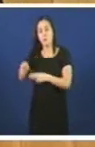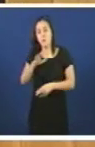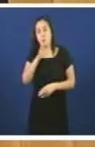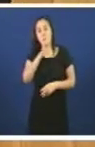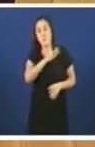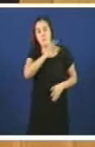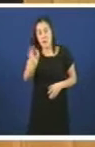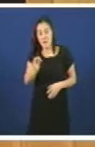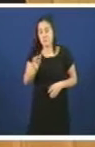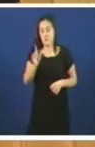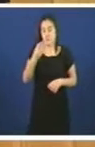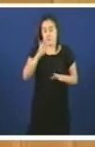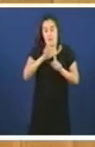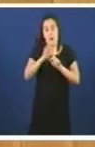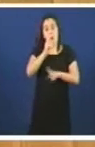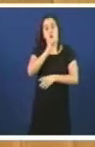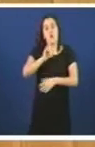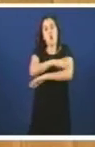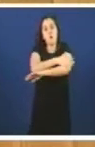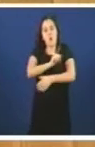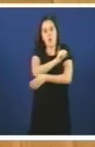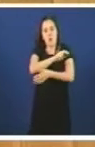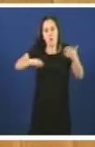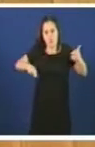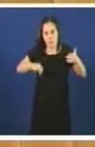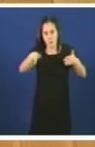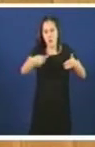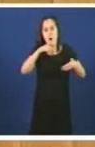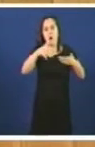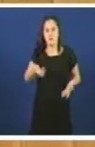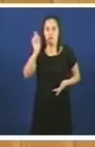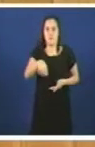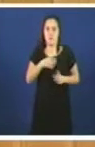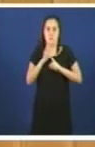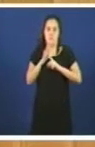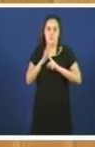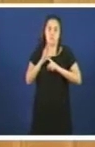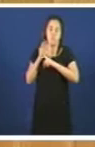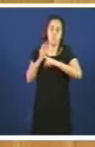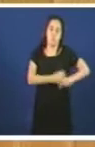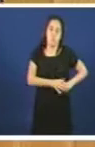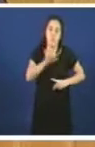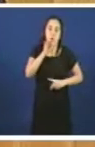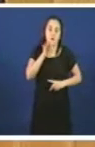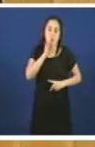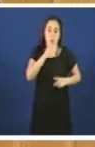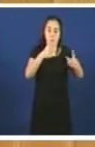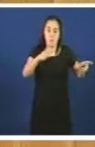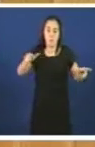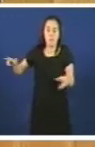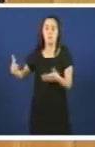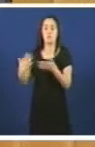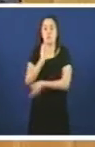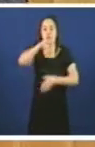goberno do Partido Popular con todo o que tenga a ver coa lingua galega. Todos, todos os departamentos do goberno galego